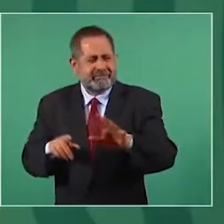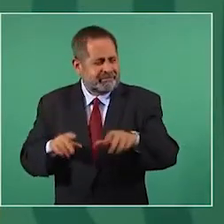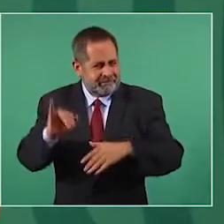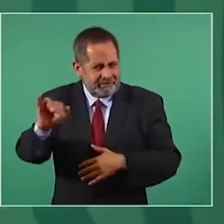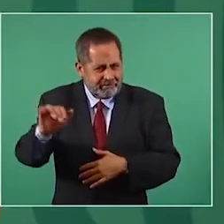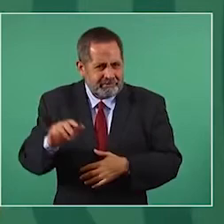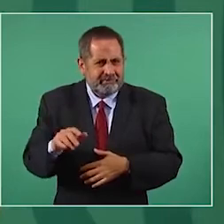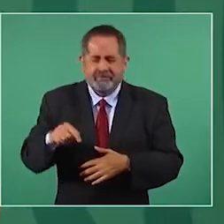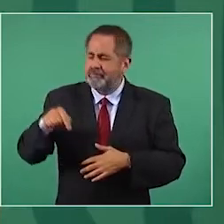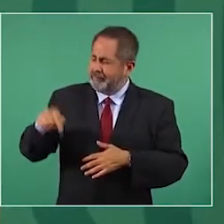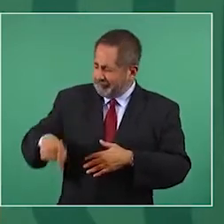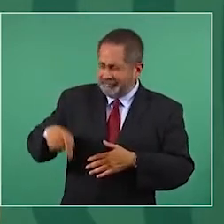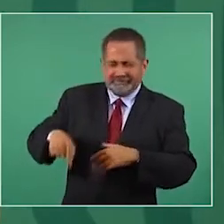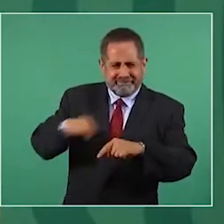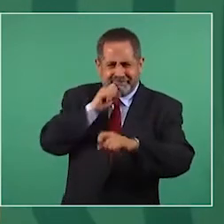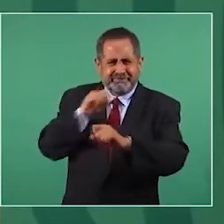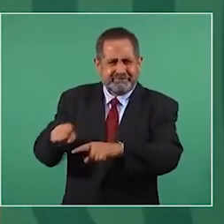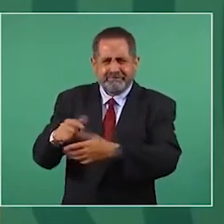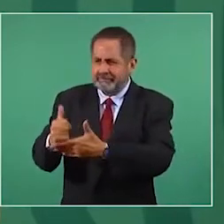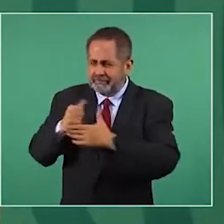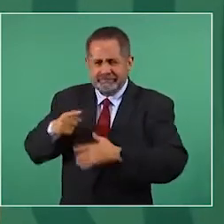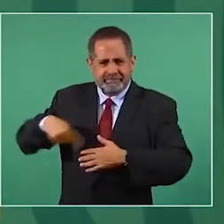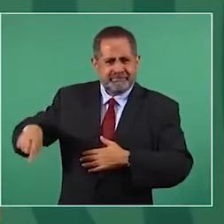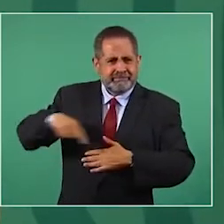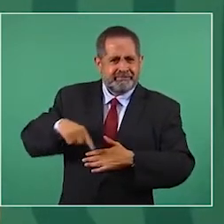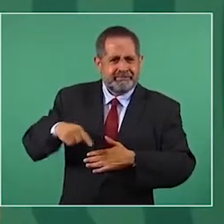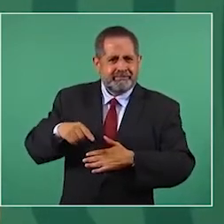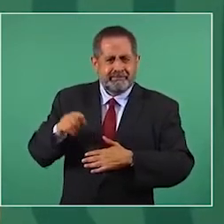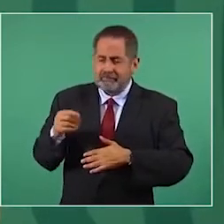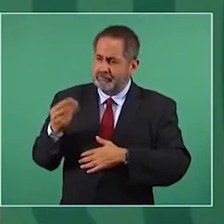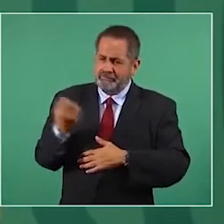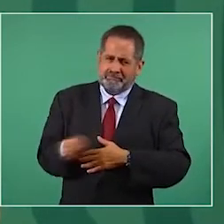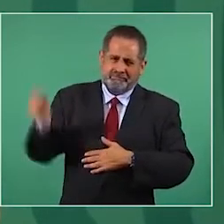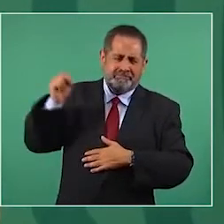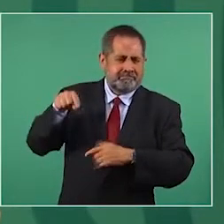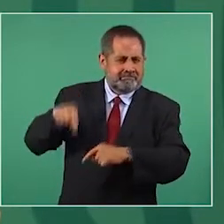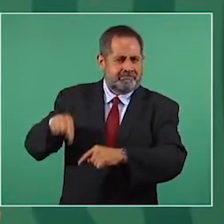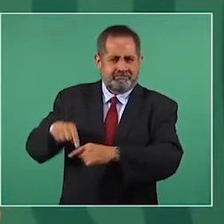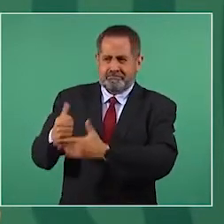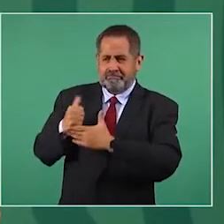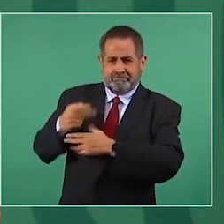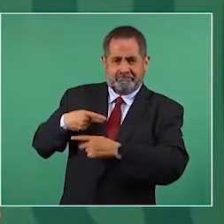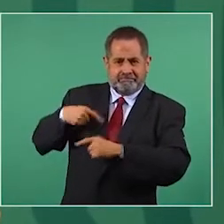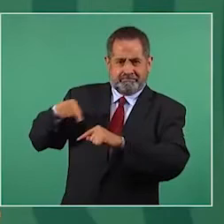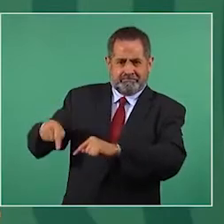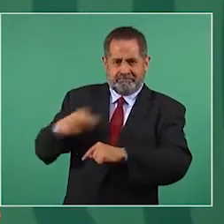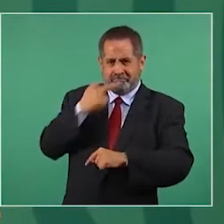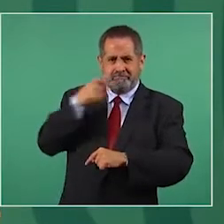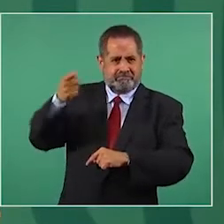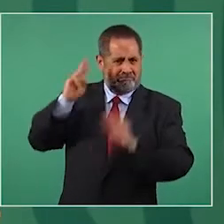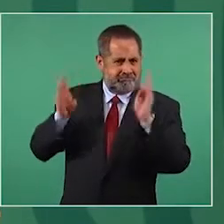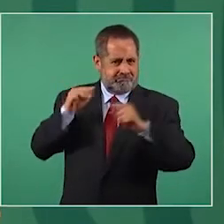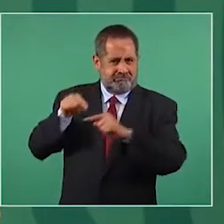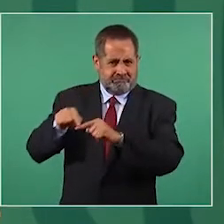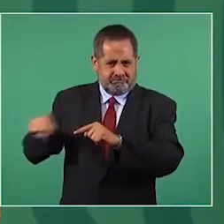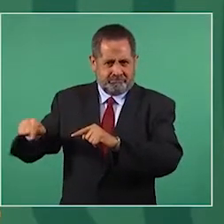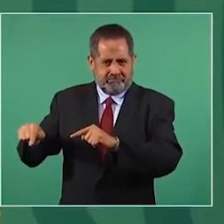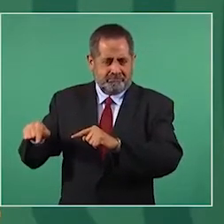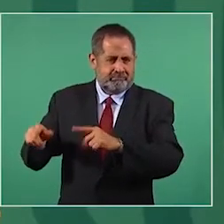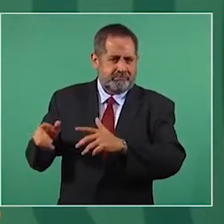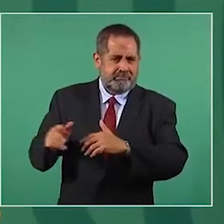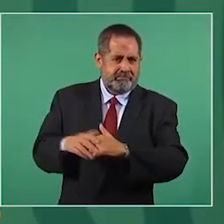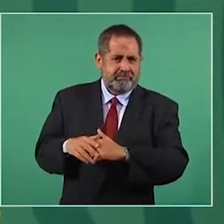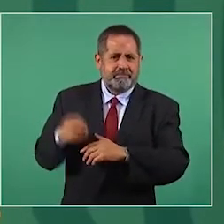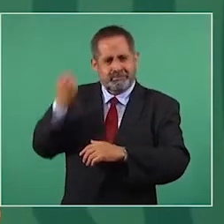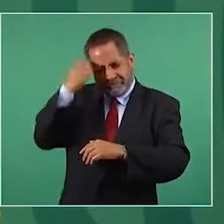y los que me ayudan, que son muy buenos, de los mejores del mundo. Bueno, pero los muertos